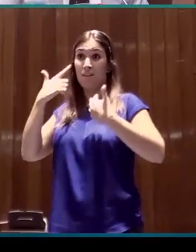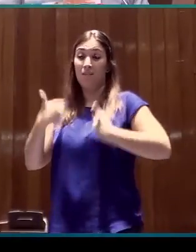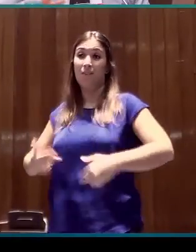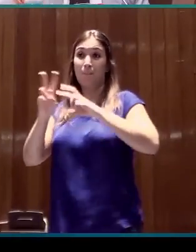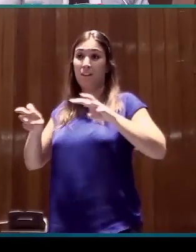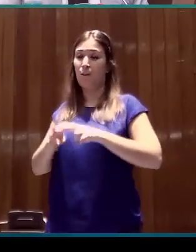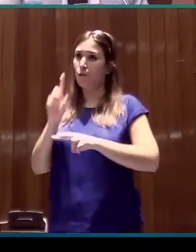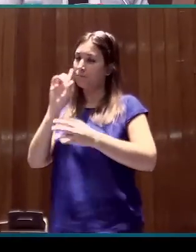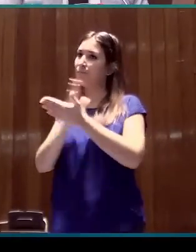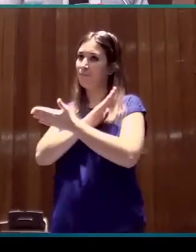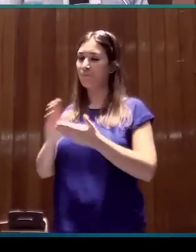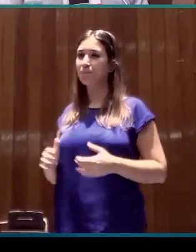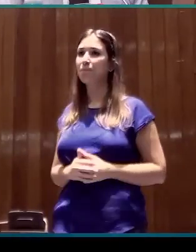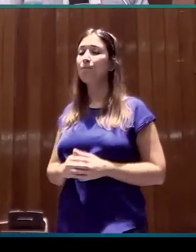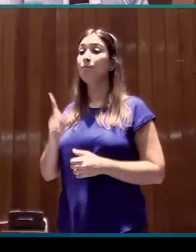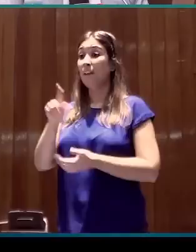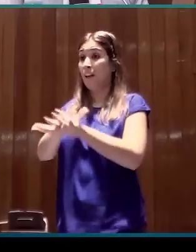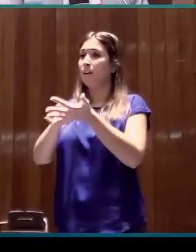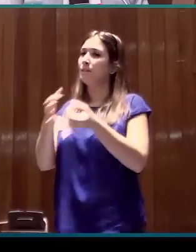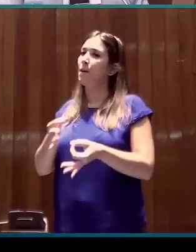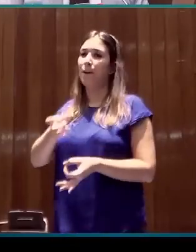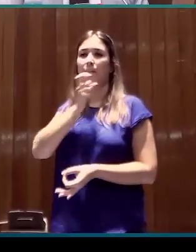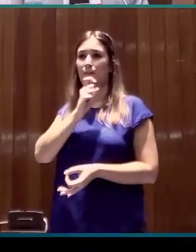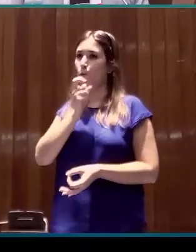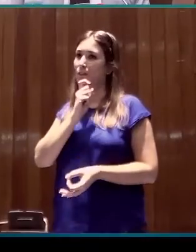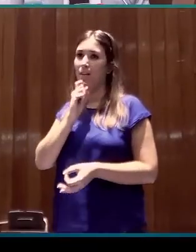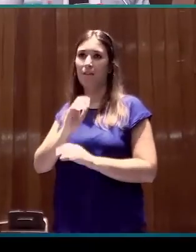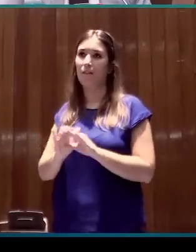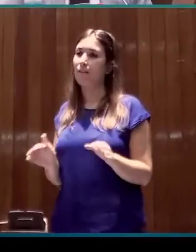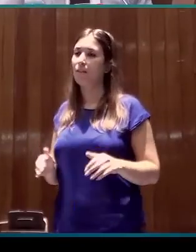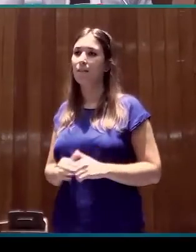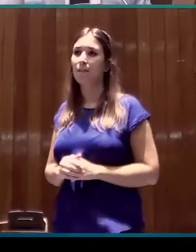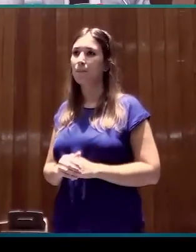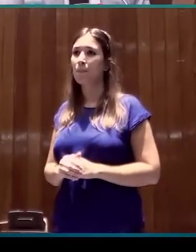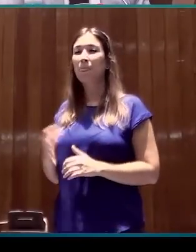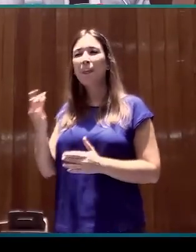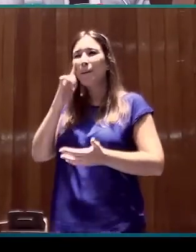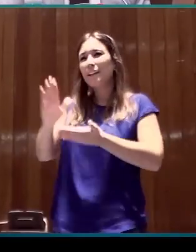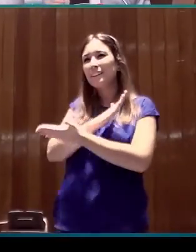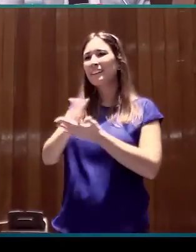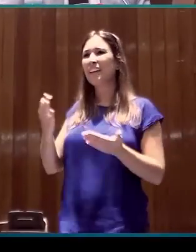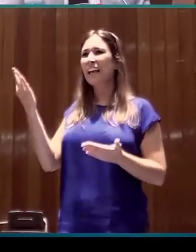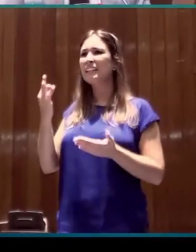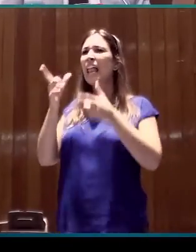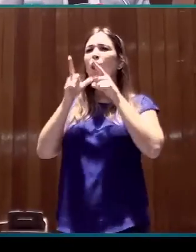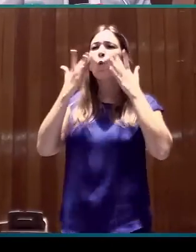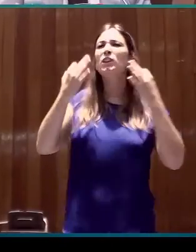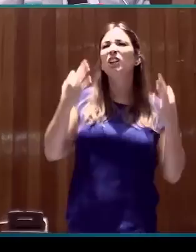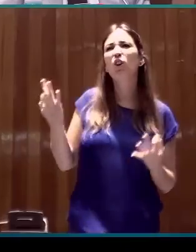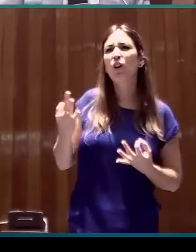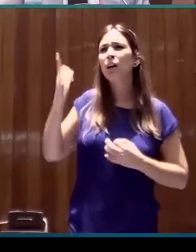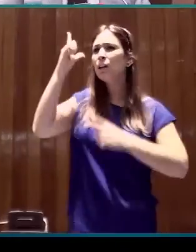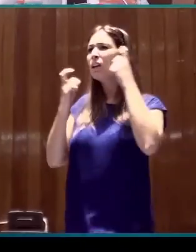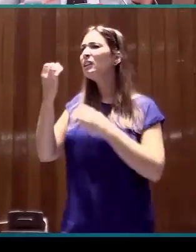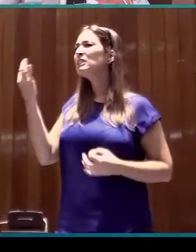Dificultad básica siempre cuando trabajamos en la lengua de signos es saber distinguir qué es lo lingüístico de lo gestual o